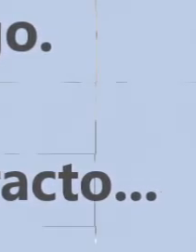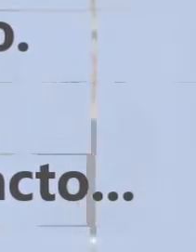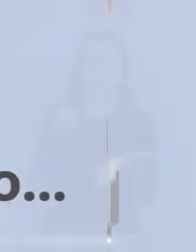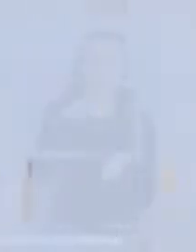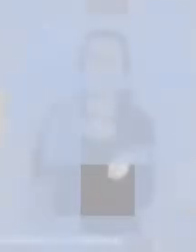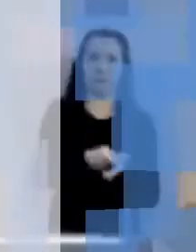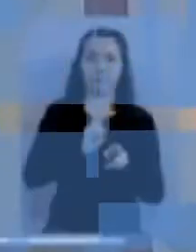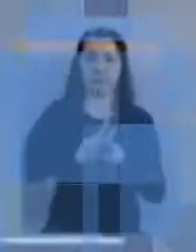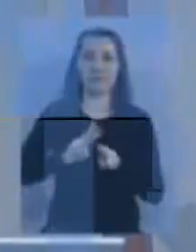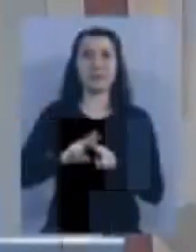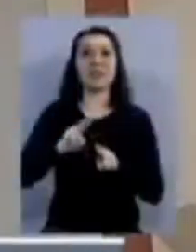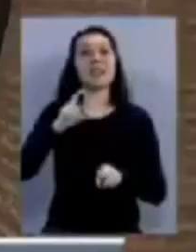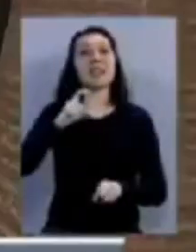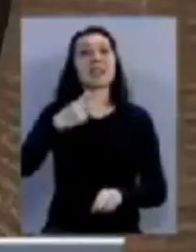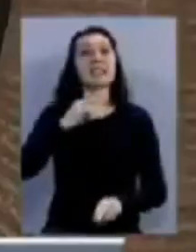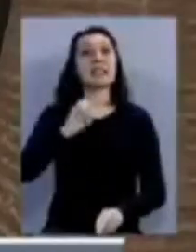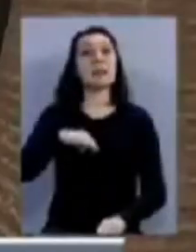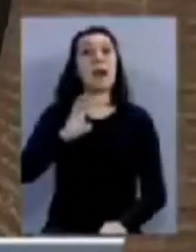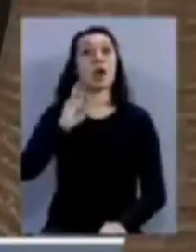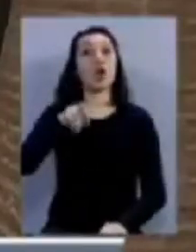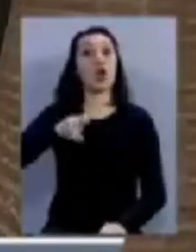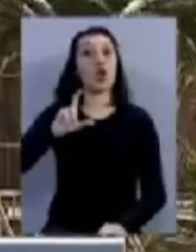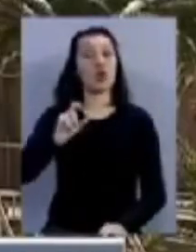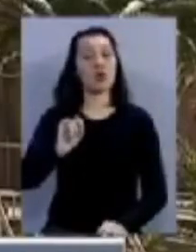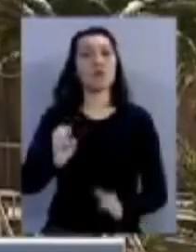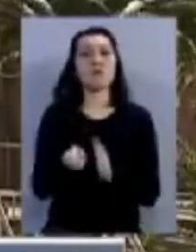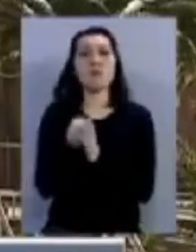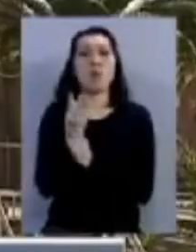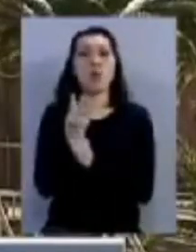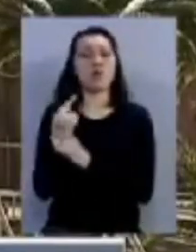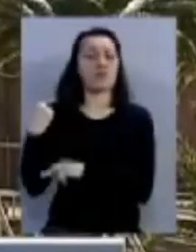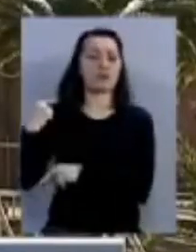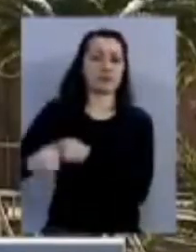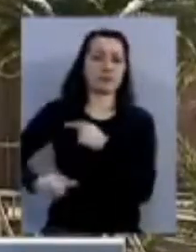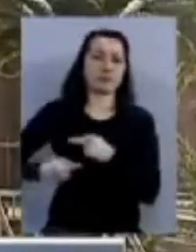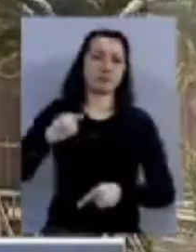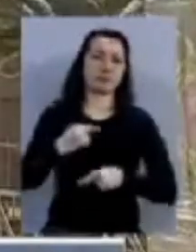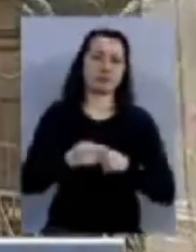El Chimbarongo se moderniza manteniendo su legado.